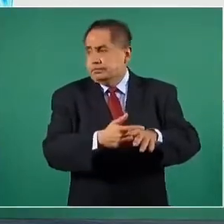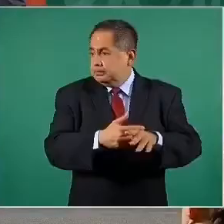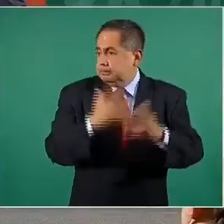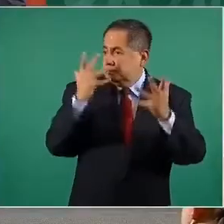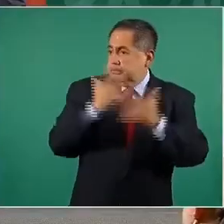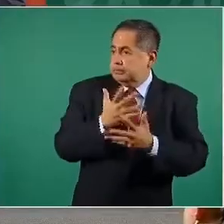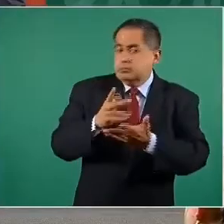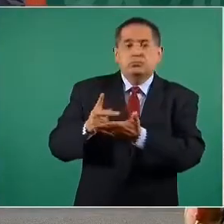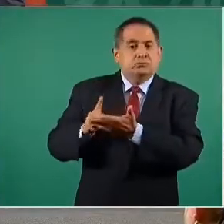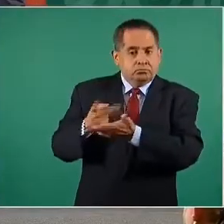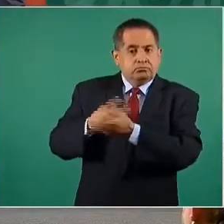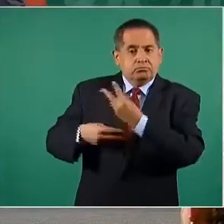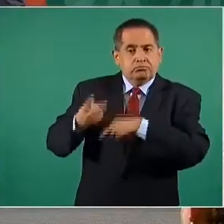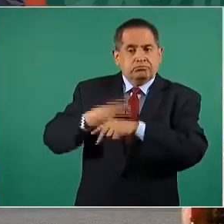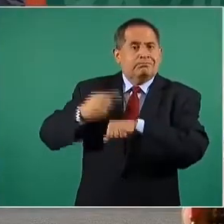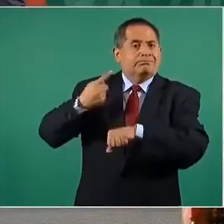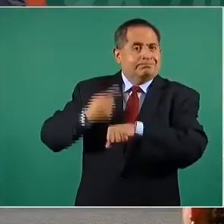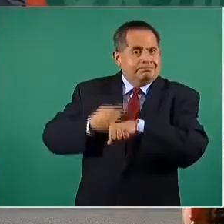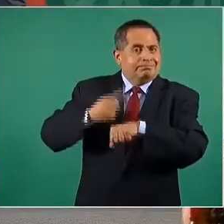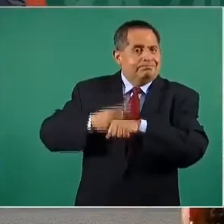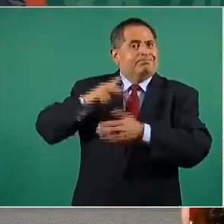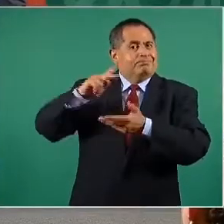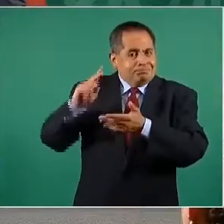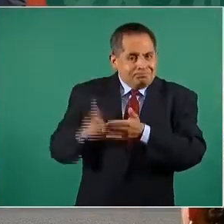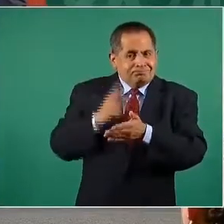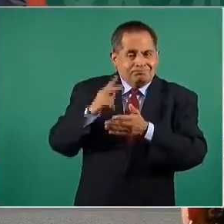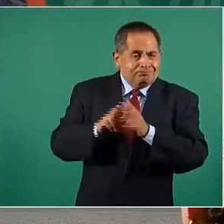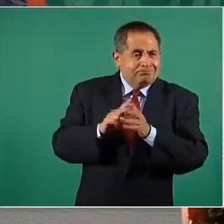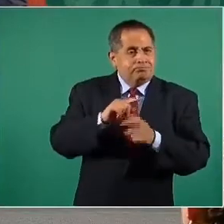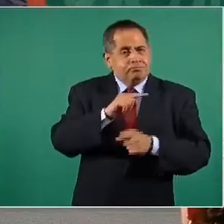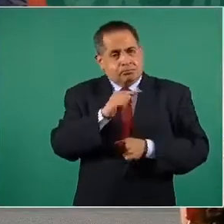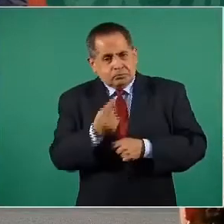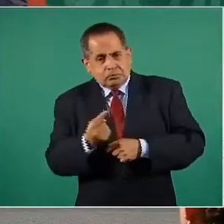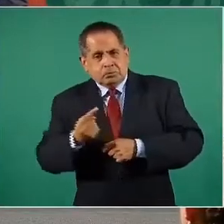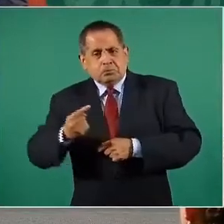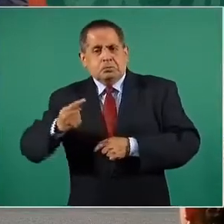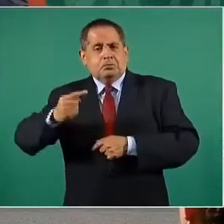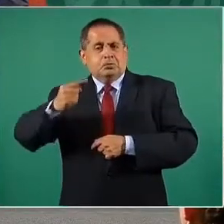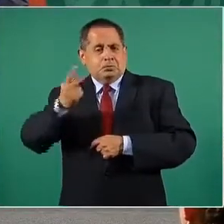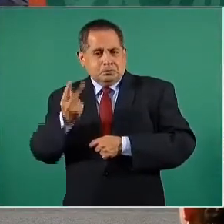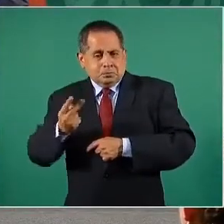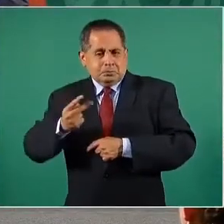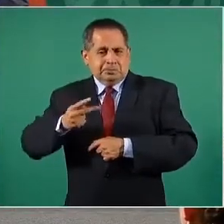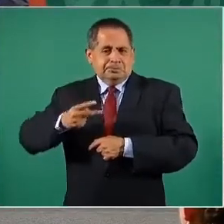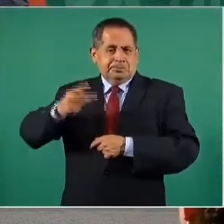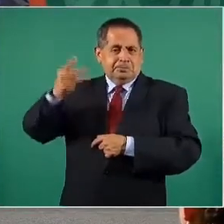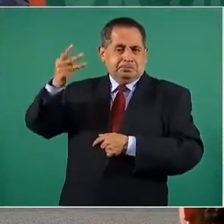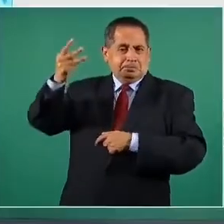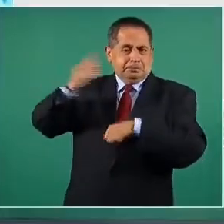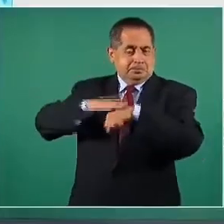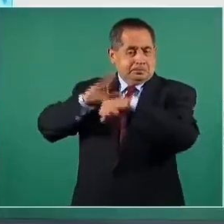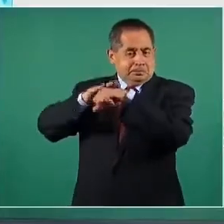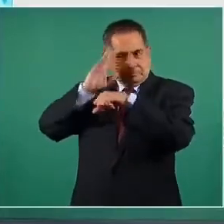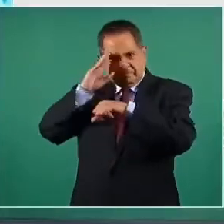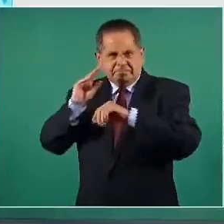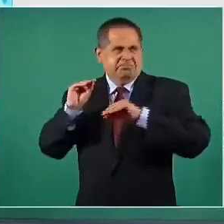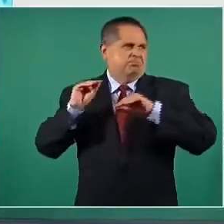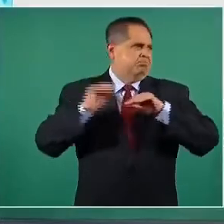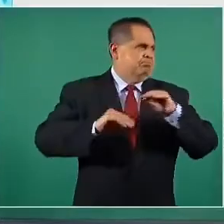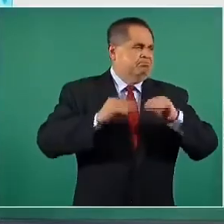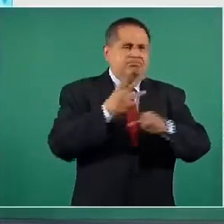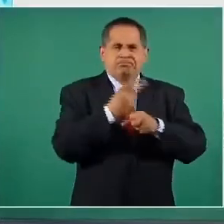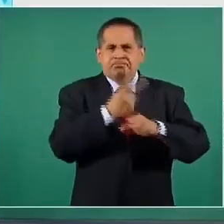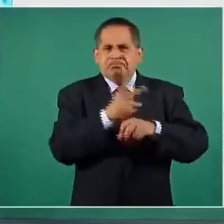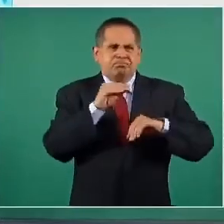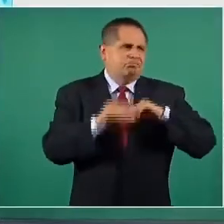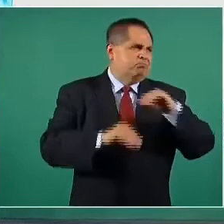momento ya están en un proceso de reconversión. Y junto con la reconversión, que está ampliando la capacidad hospitalaria, siempre por arriba de la